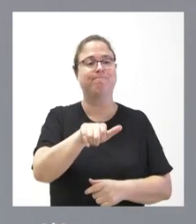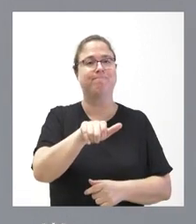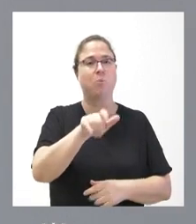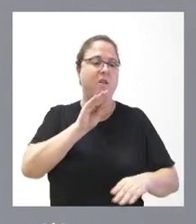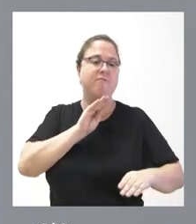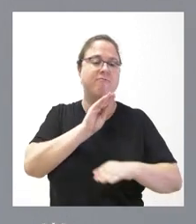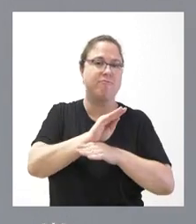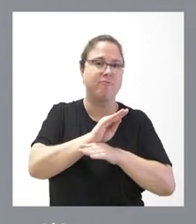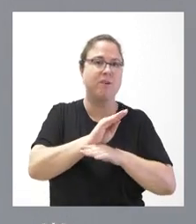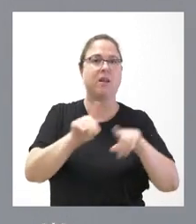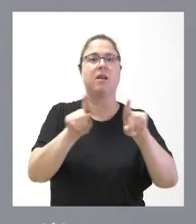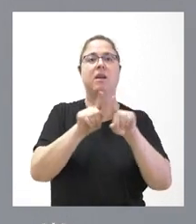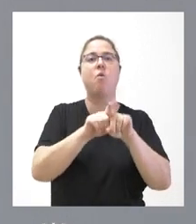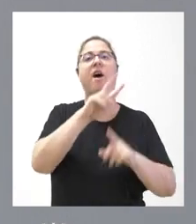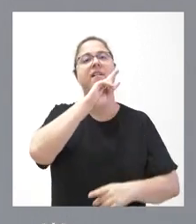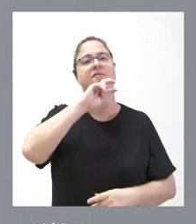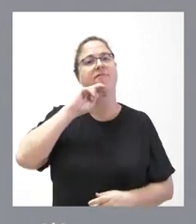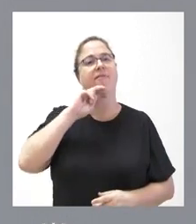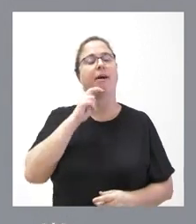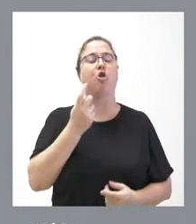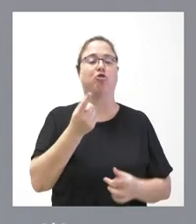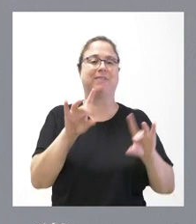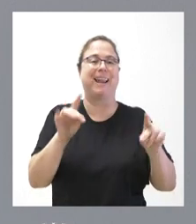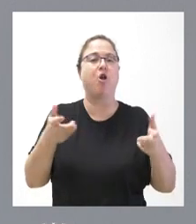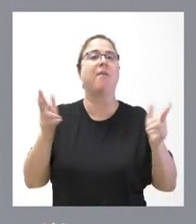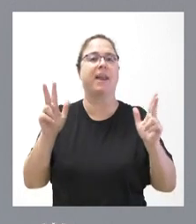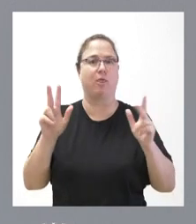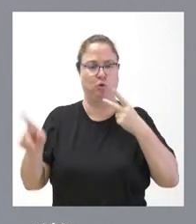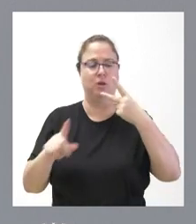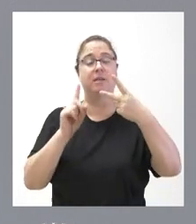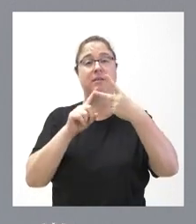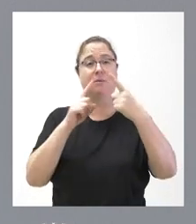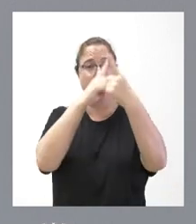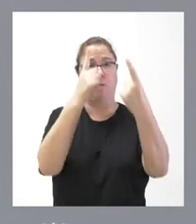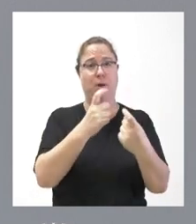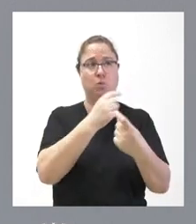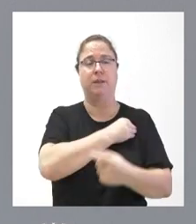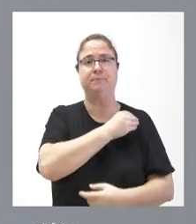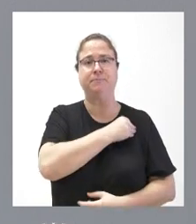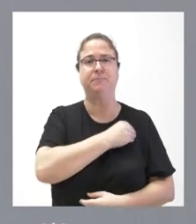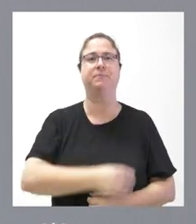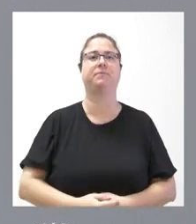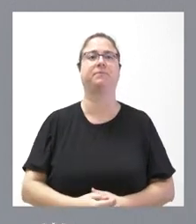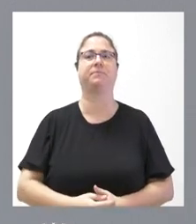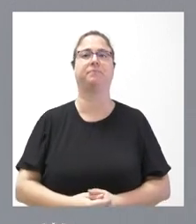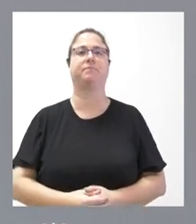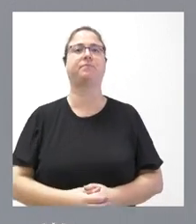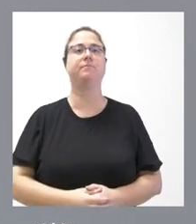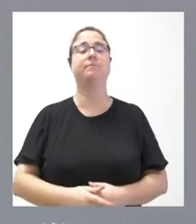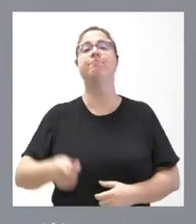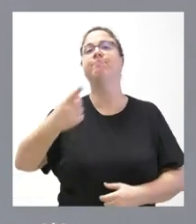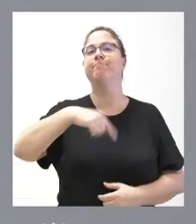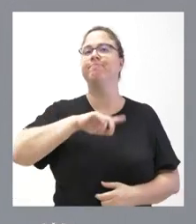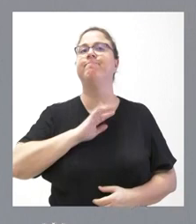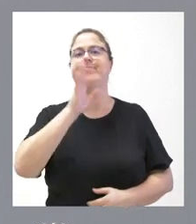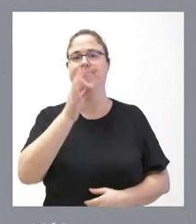financiado como consecuencia del valor de unos terrenos que se liberan. El segundo aspecto que usted me plantea, efectivamente, a nosotros nos corresponde,